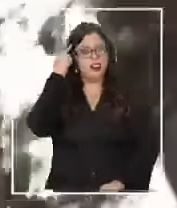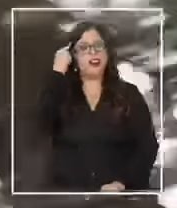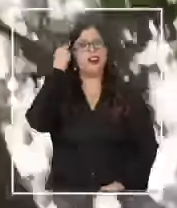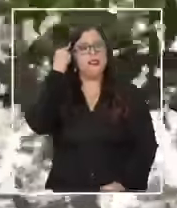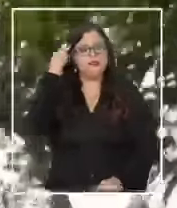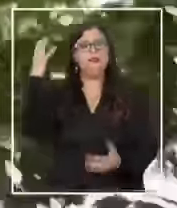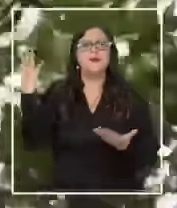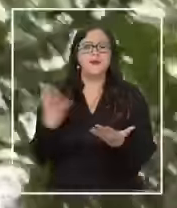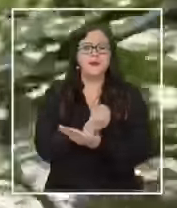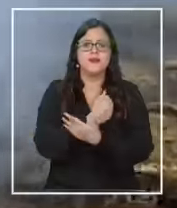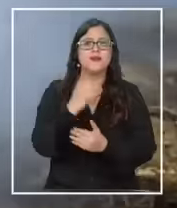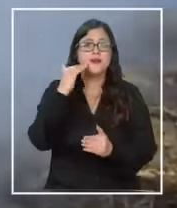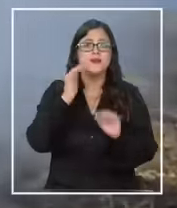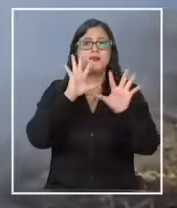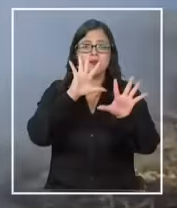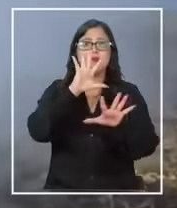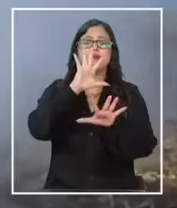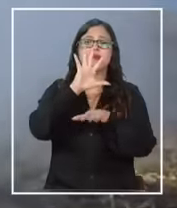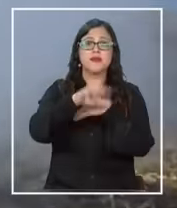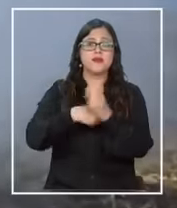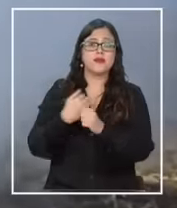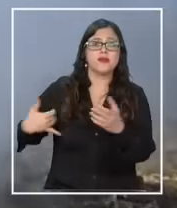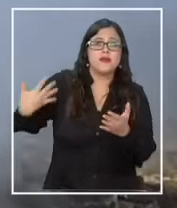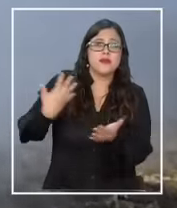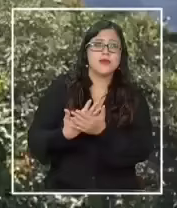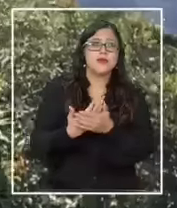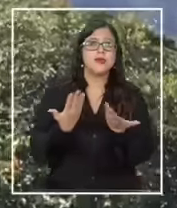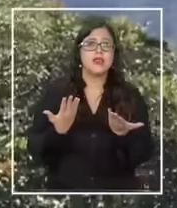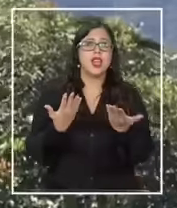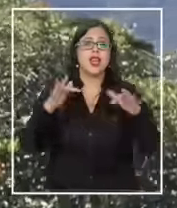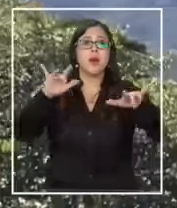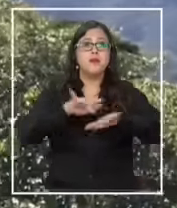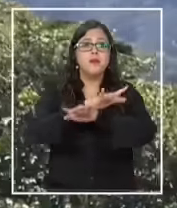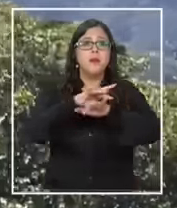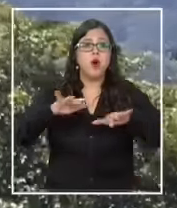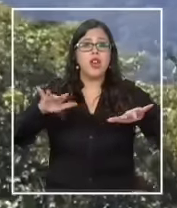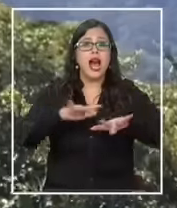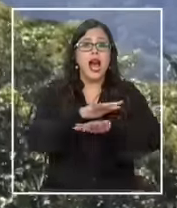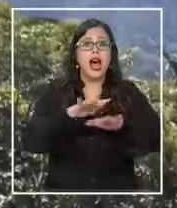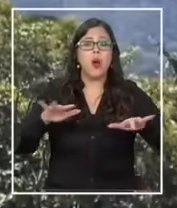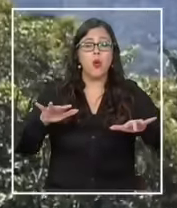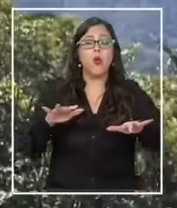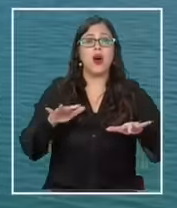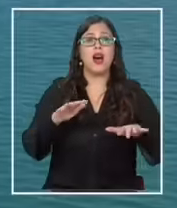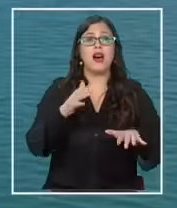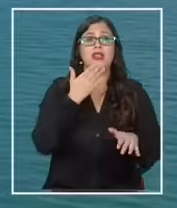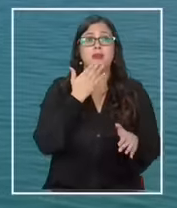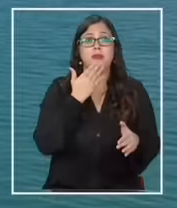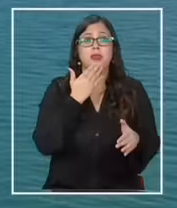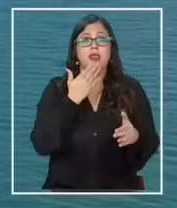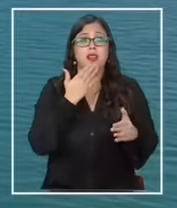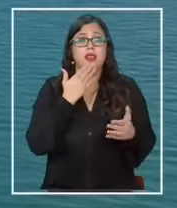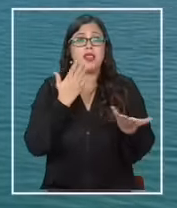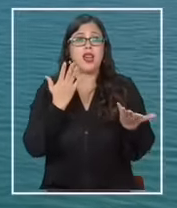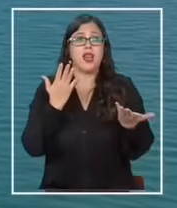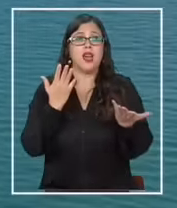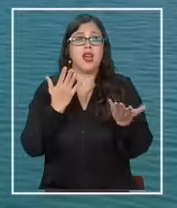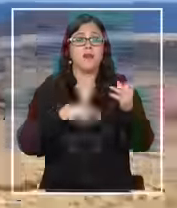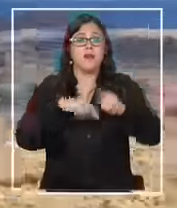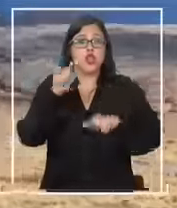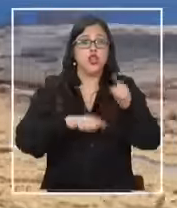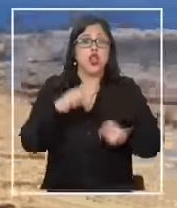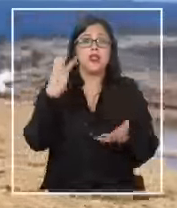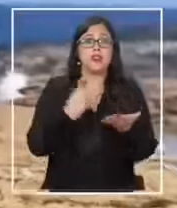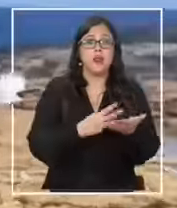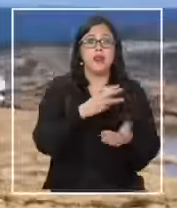casi una década de viajes por tierra y agua 3.512 días y 203 países se